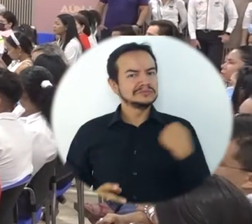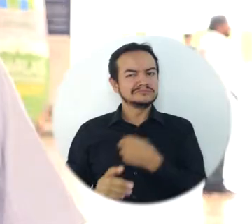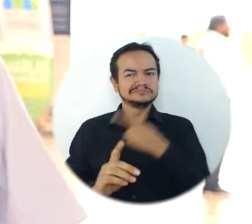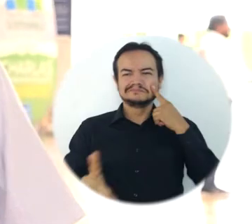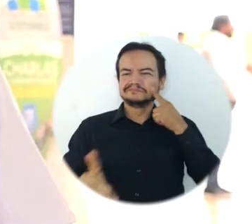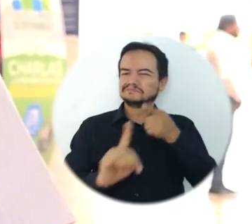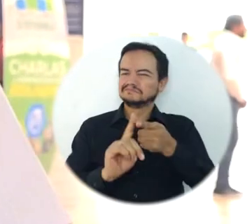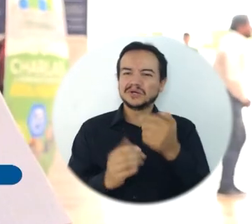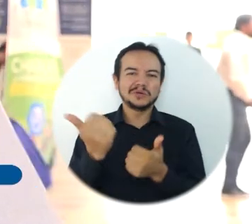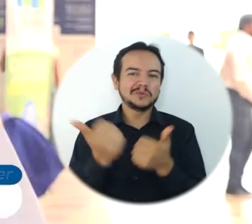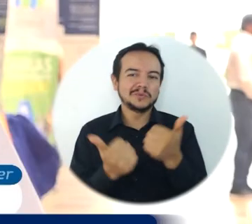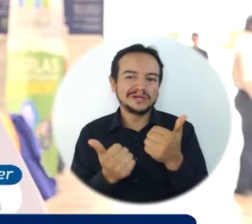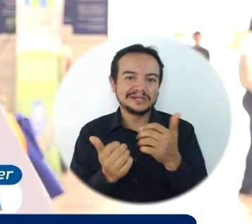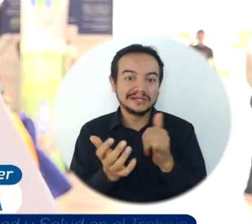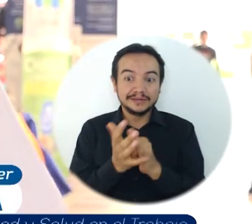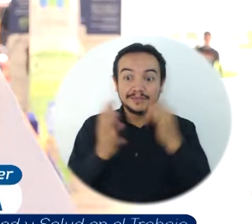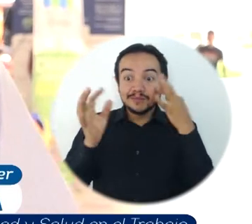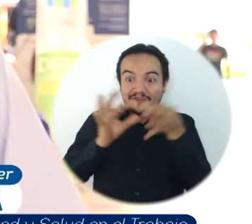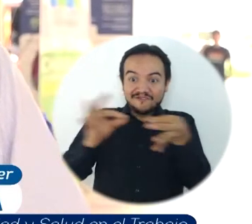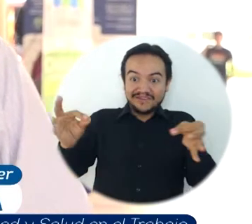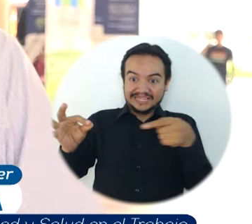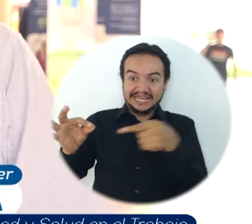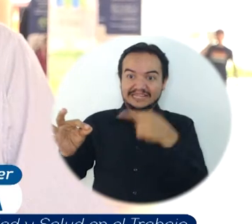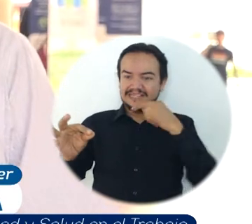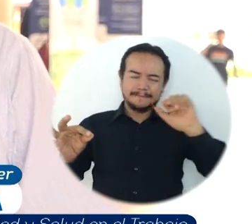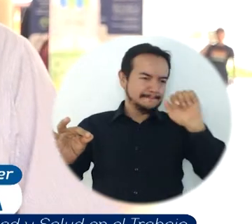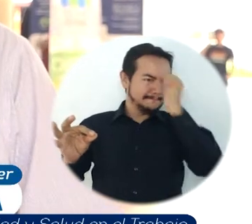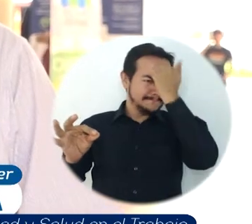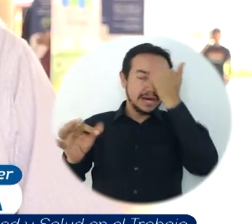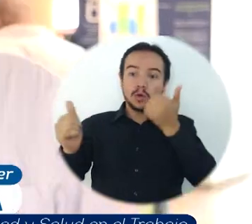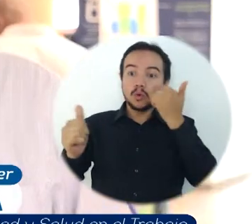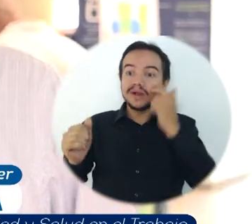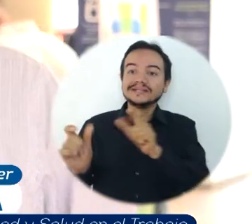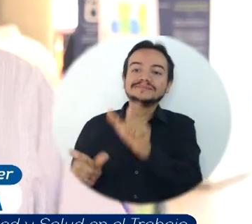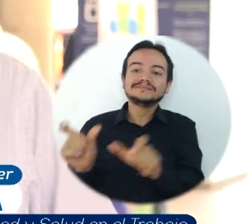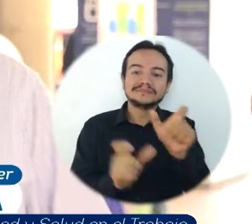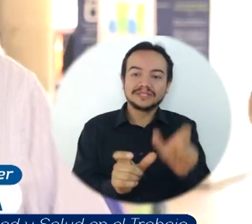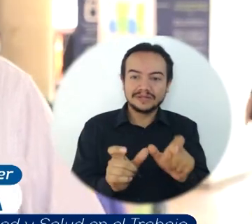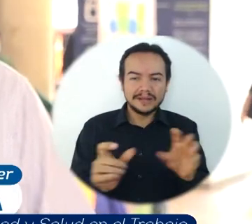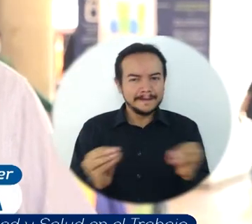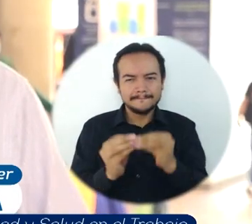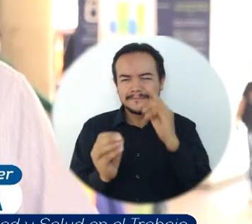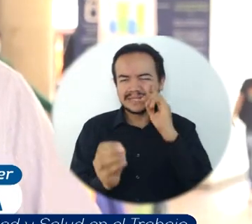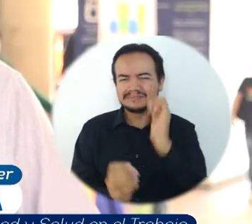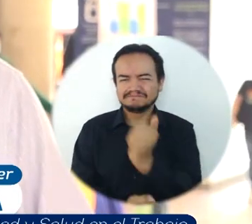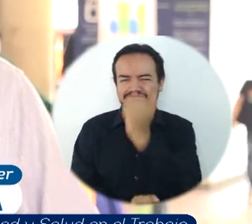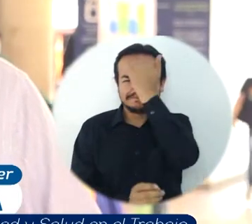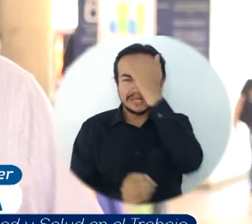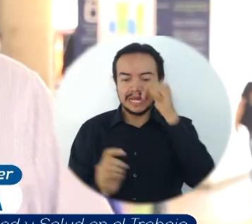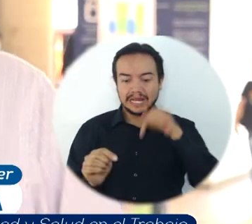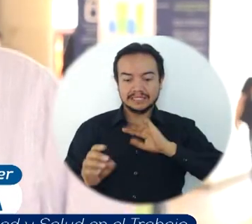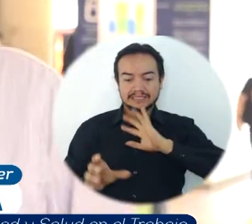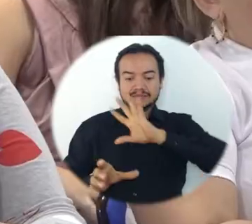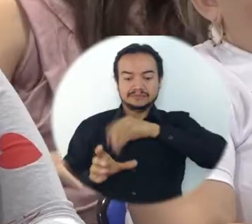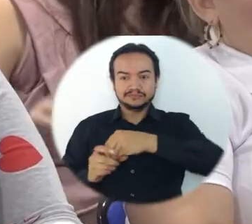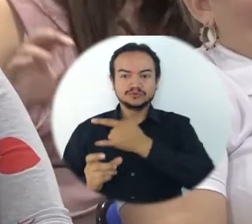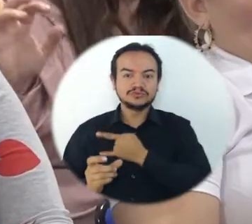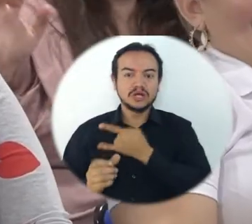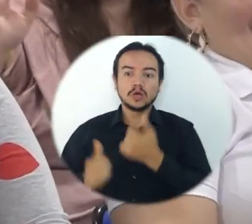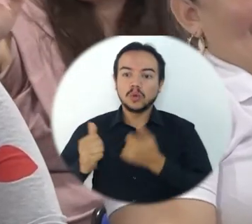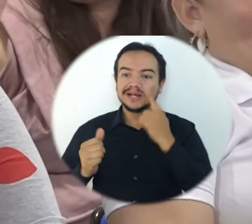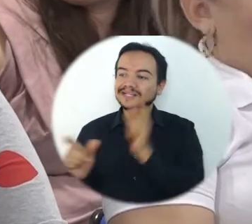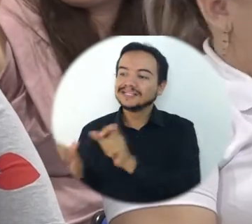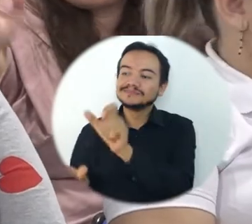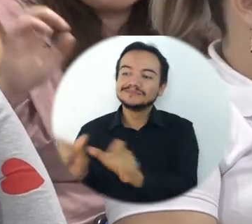crecimiento. Lo que buscamos es un poco el eslogan de que la gente es primero y que lo que es más importante dentro de la labor que se